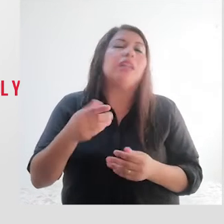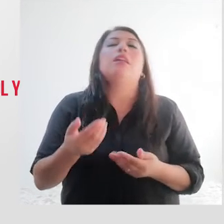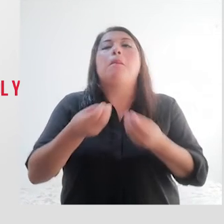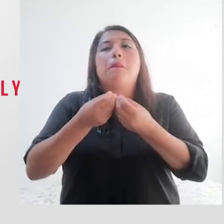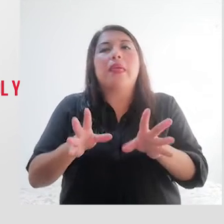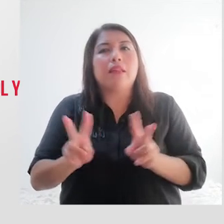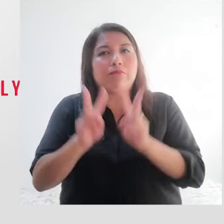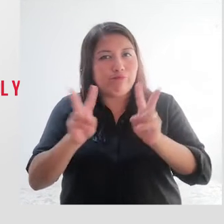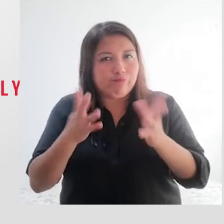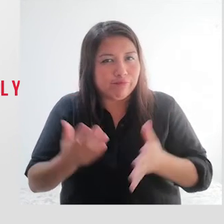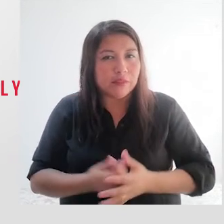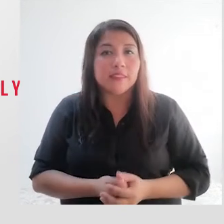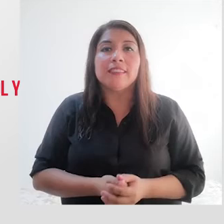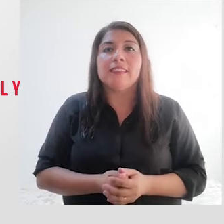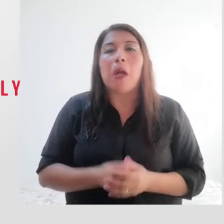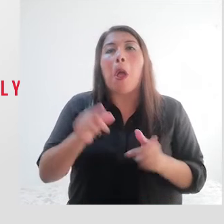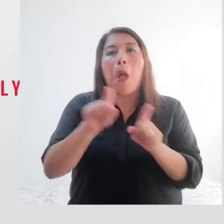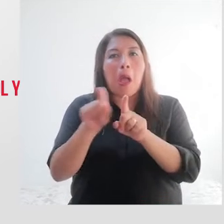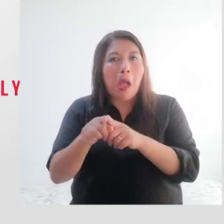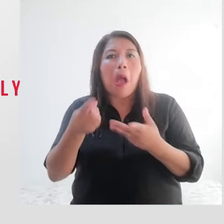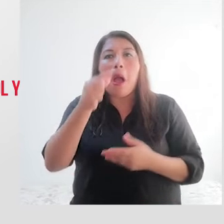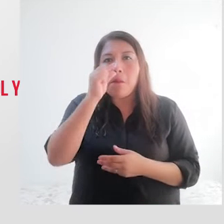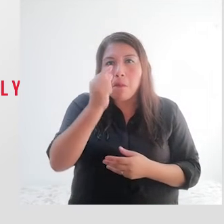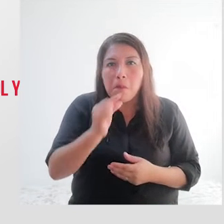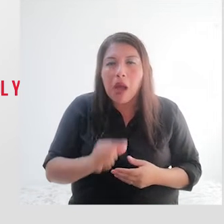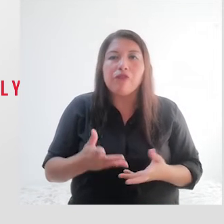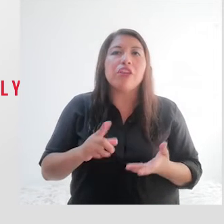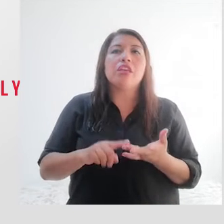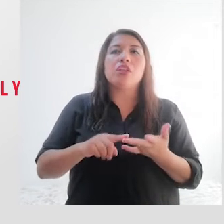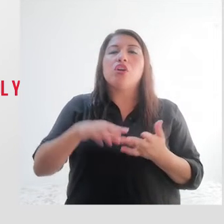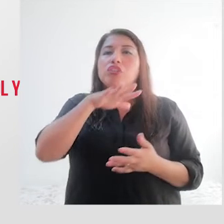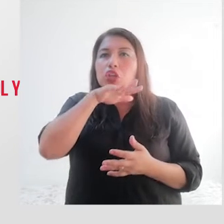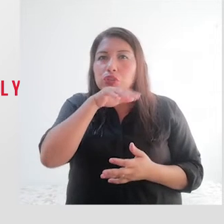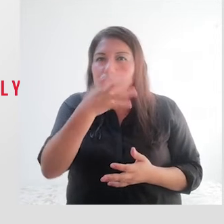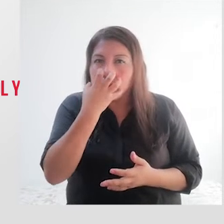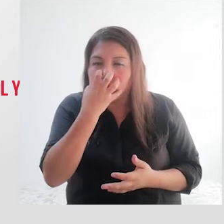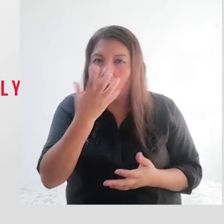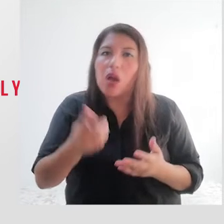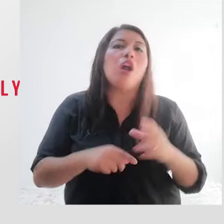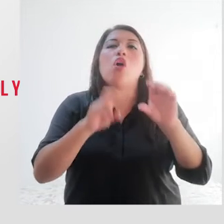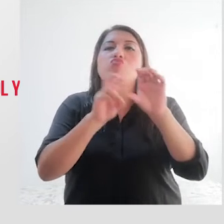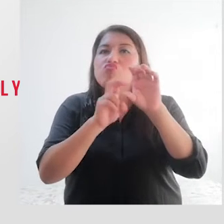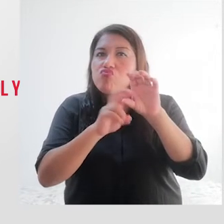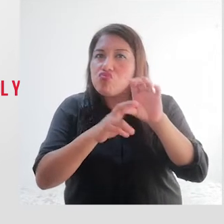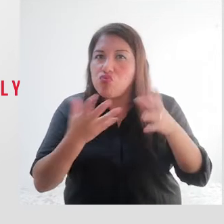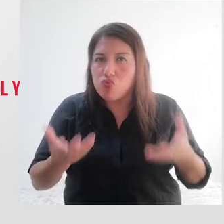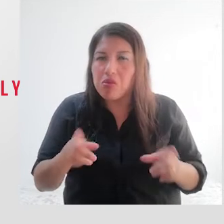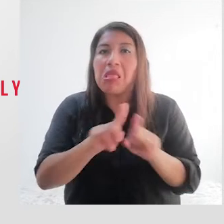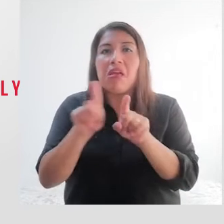también podemos preferir carnes magras como pavita, pollo, lomo de cerdo o incluso el cuy.